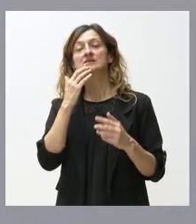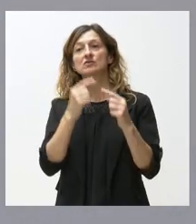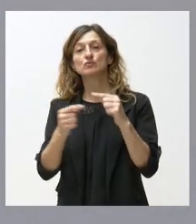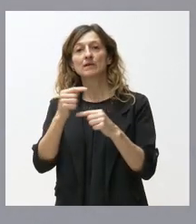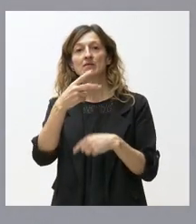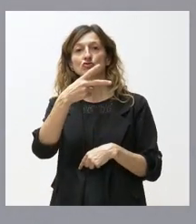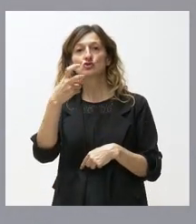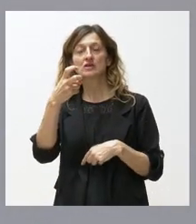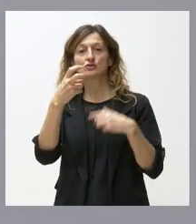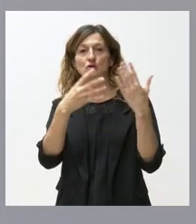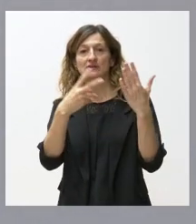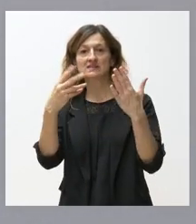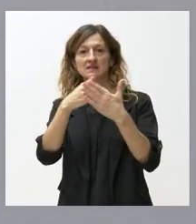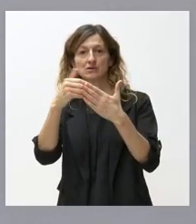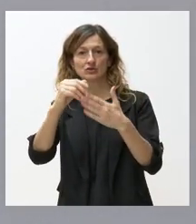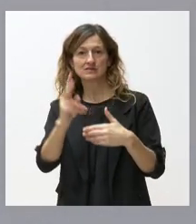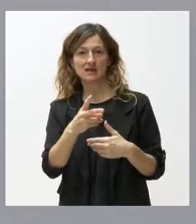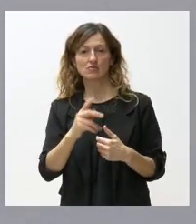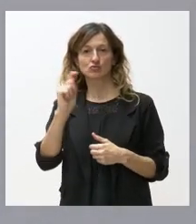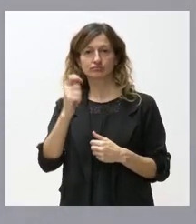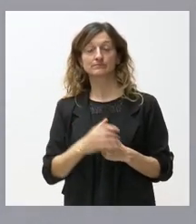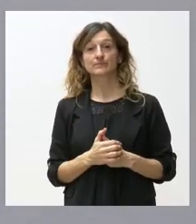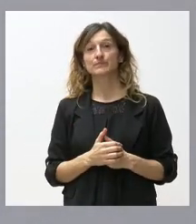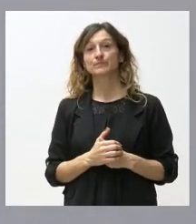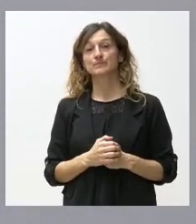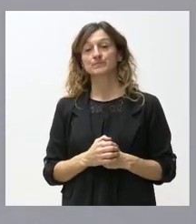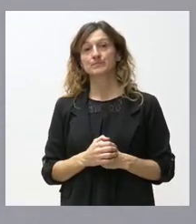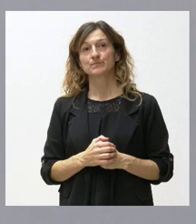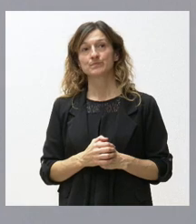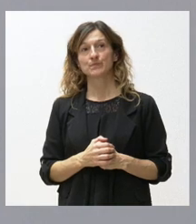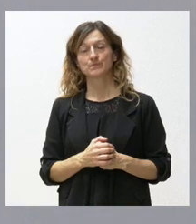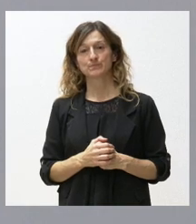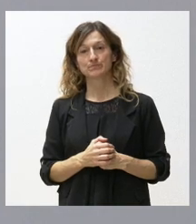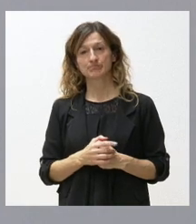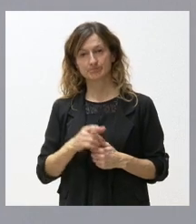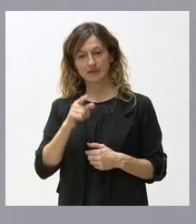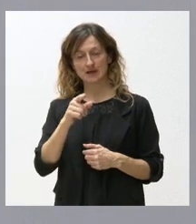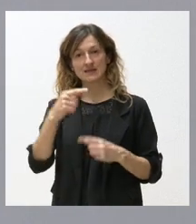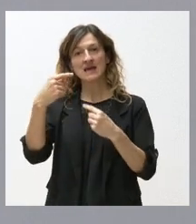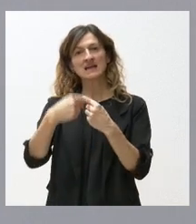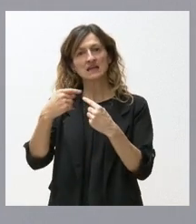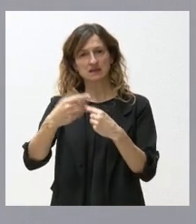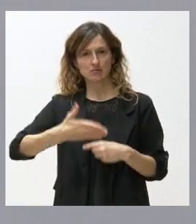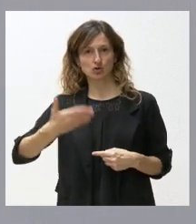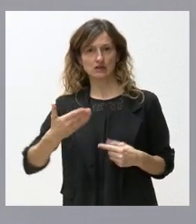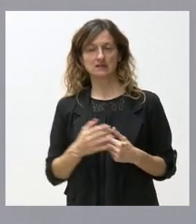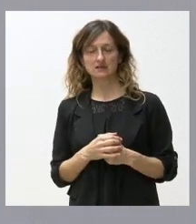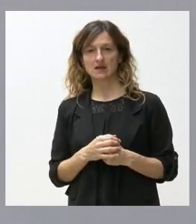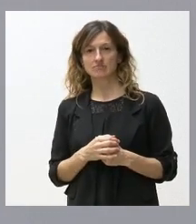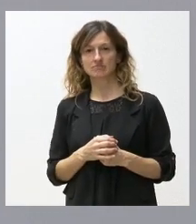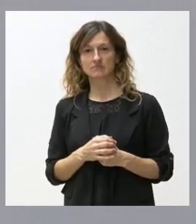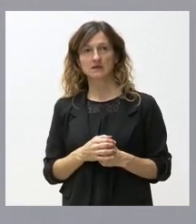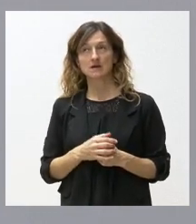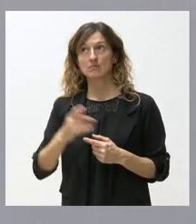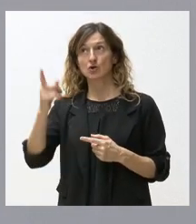297 millones de euros, es decir, es un importante cliente para nosotros, la nuestra es una comunidad muy